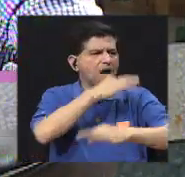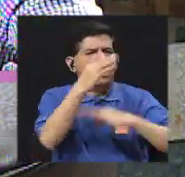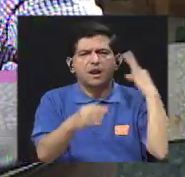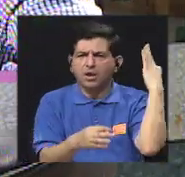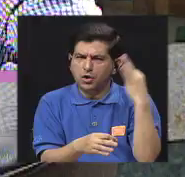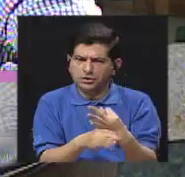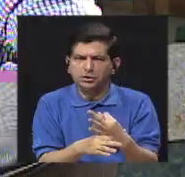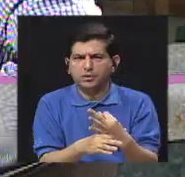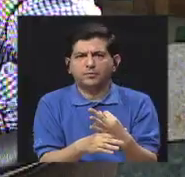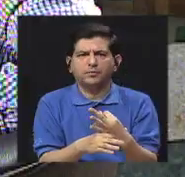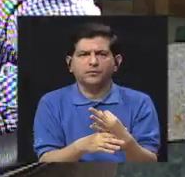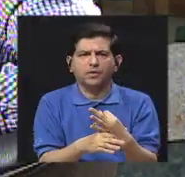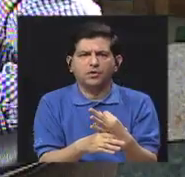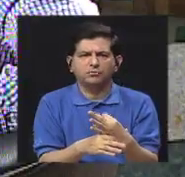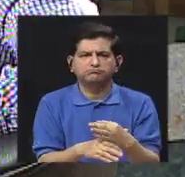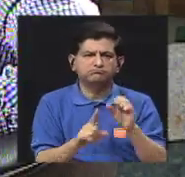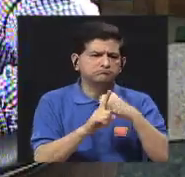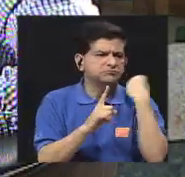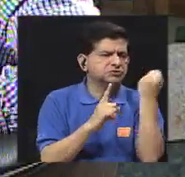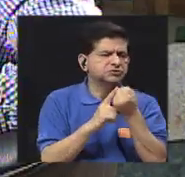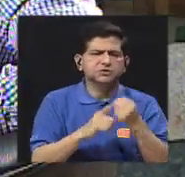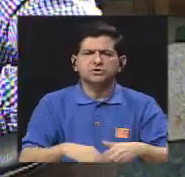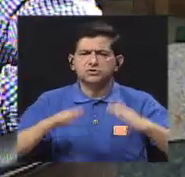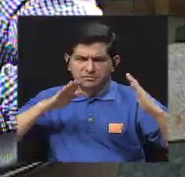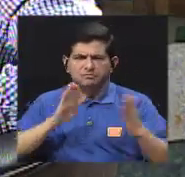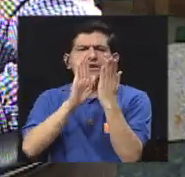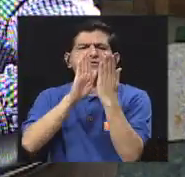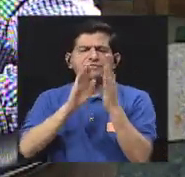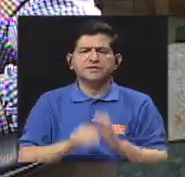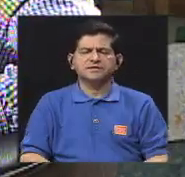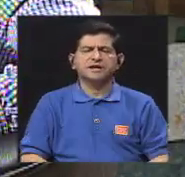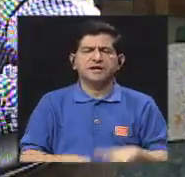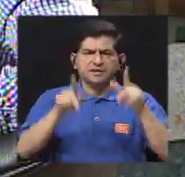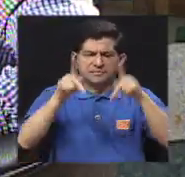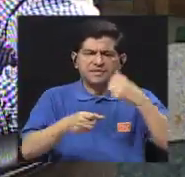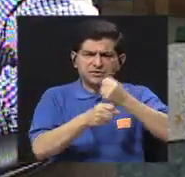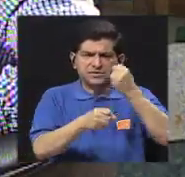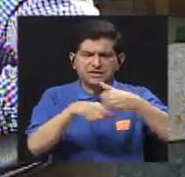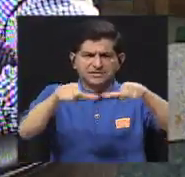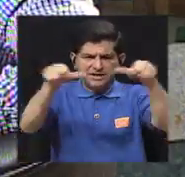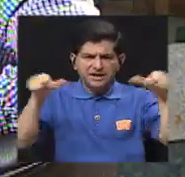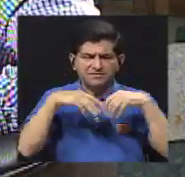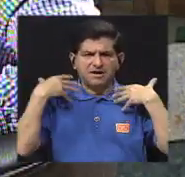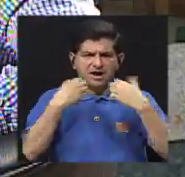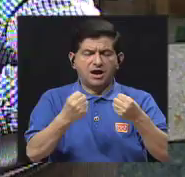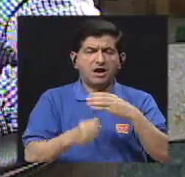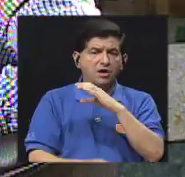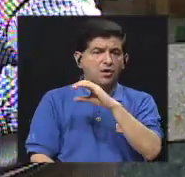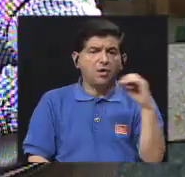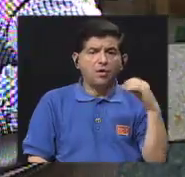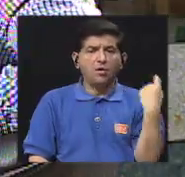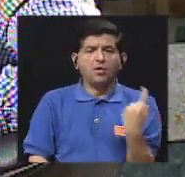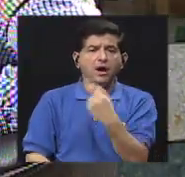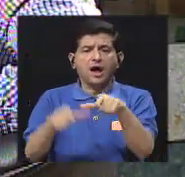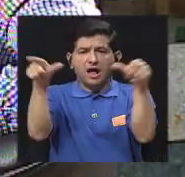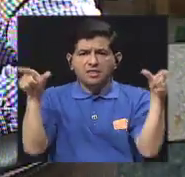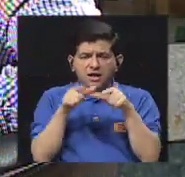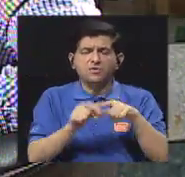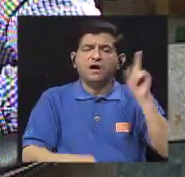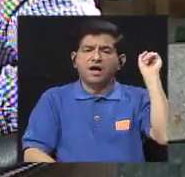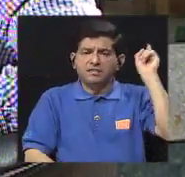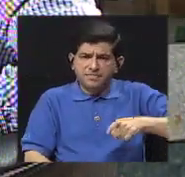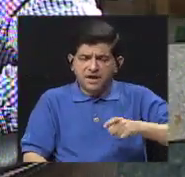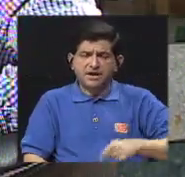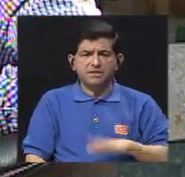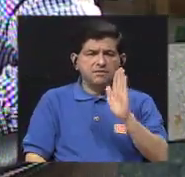tipo de condición de contingencia para el personal de salud? ¿O es cada lugar de trabajo quien tiene que